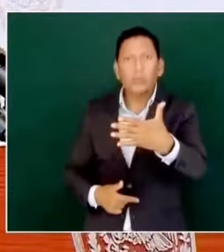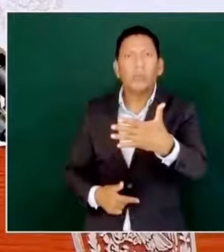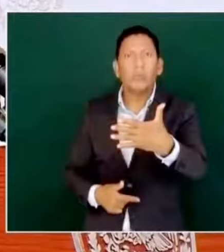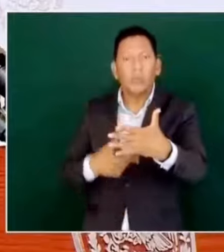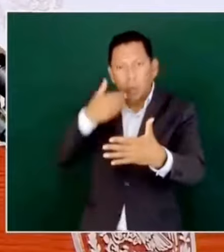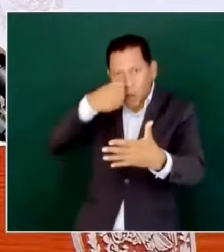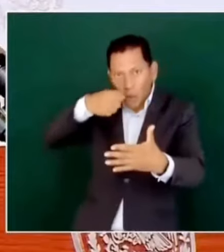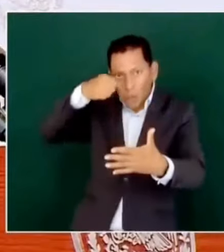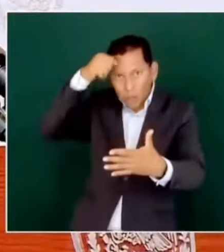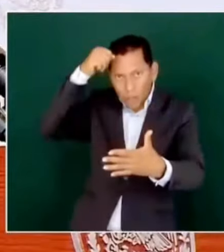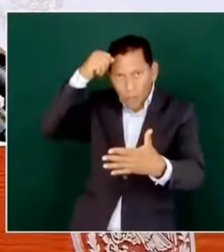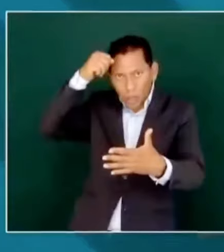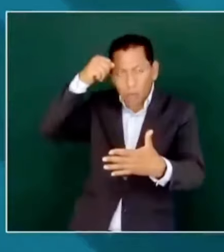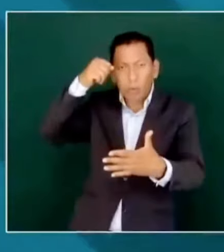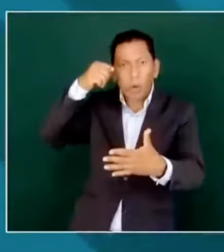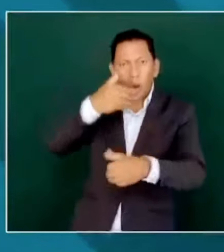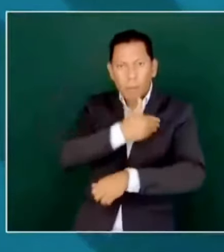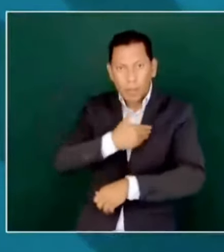en el 2006.